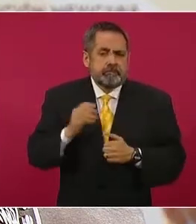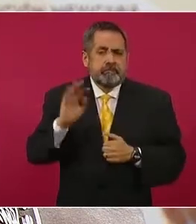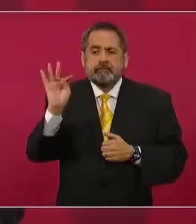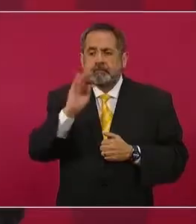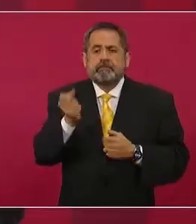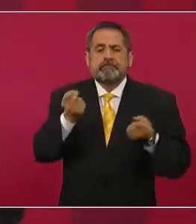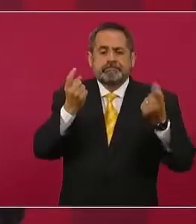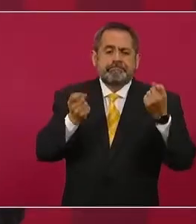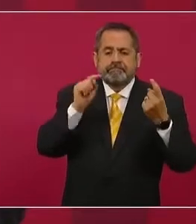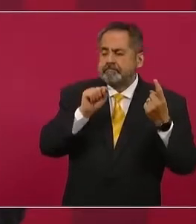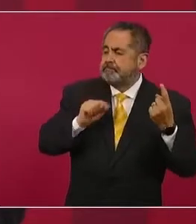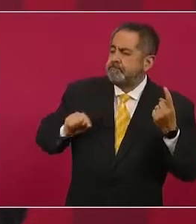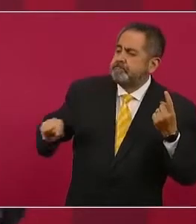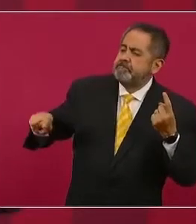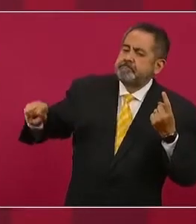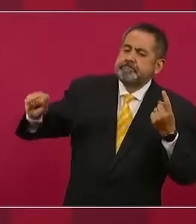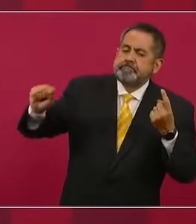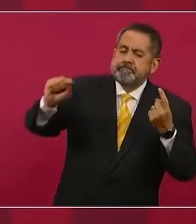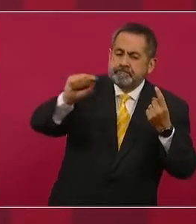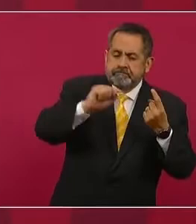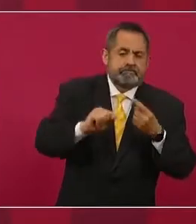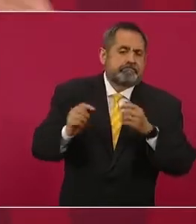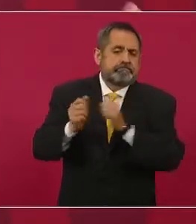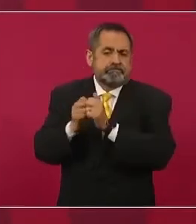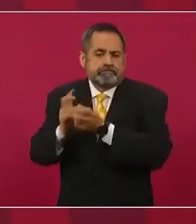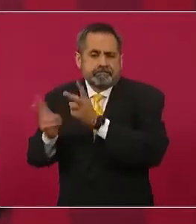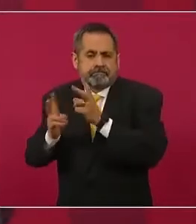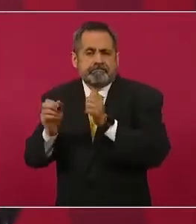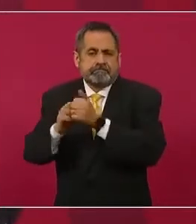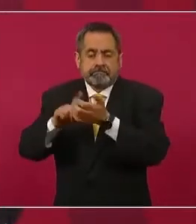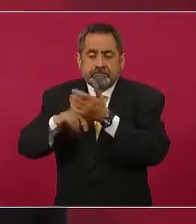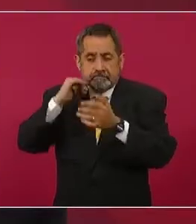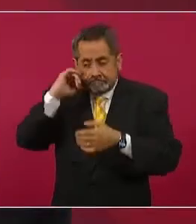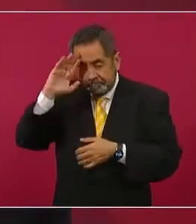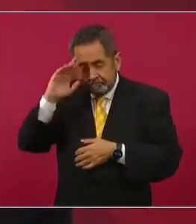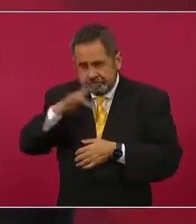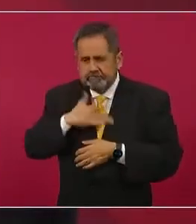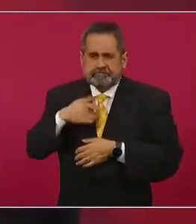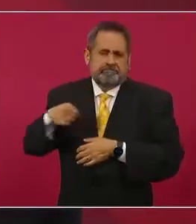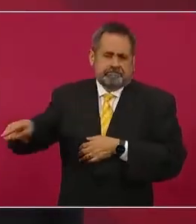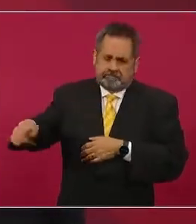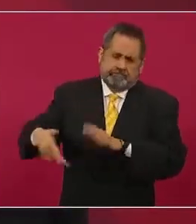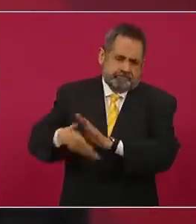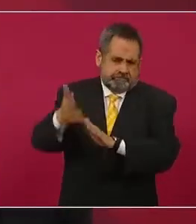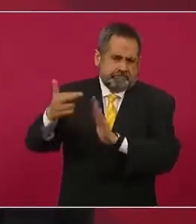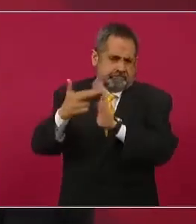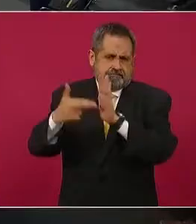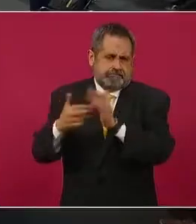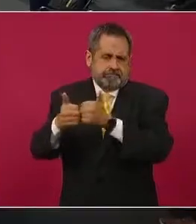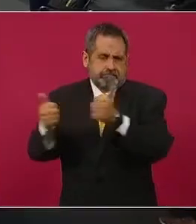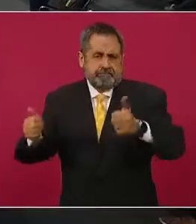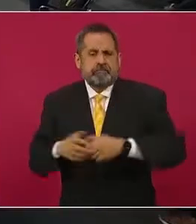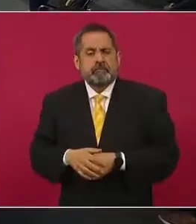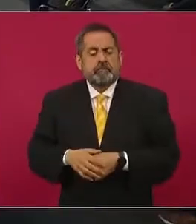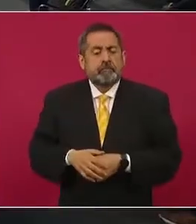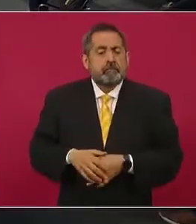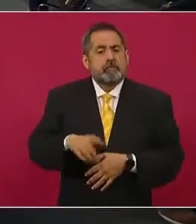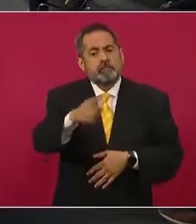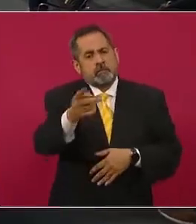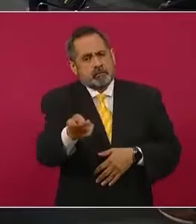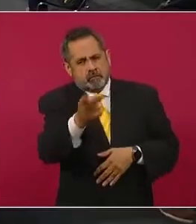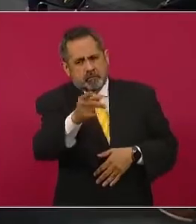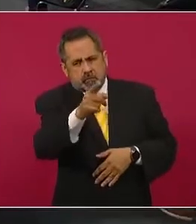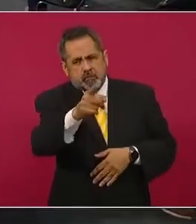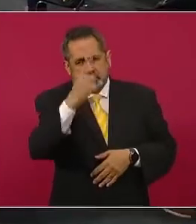compañero del equipo de trabajo que tuviese algún síntoma seguramente tomará las medidas preventivas. ¿Usted se va a someter a una